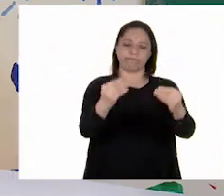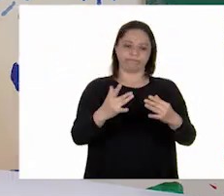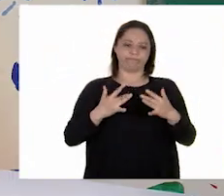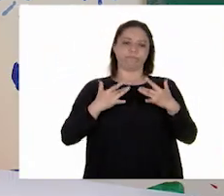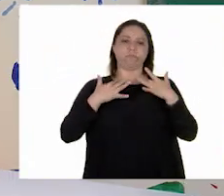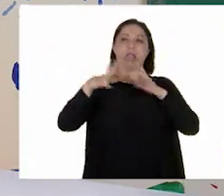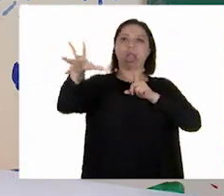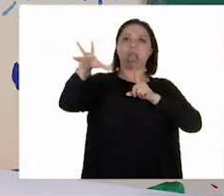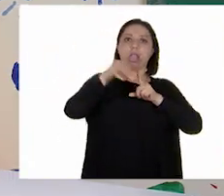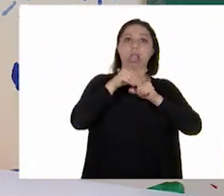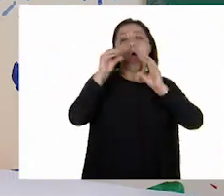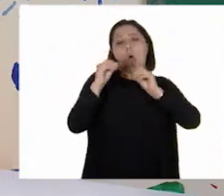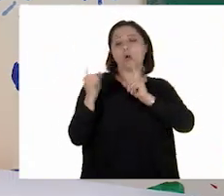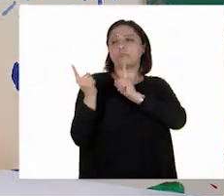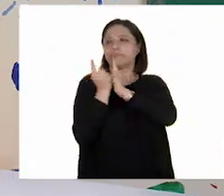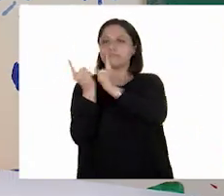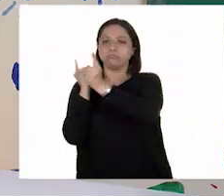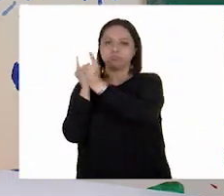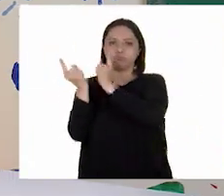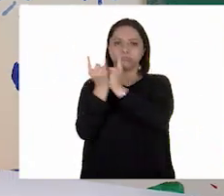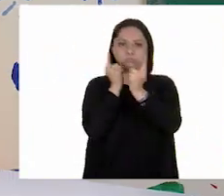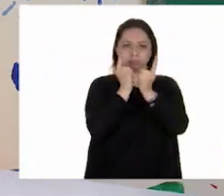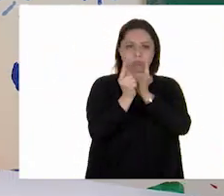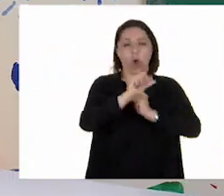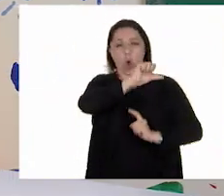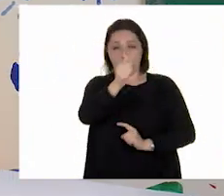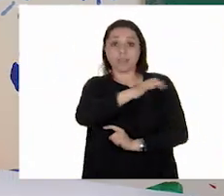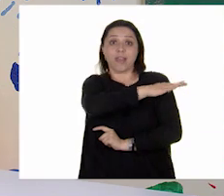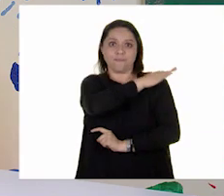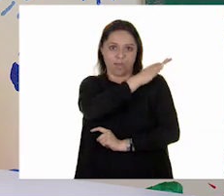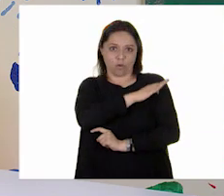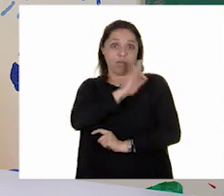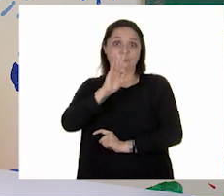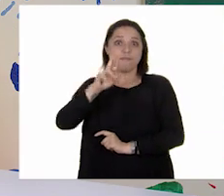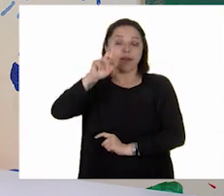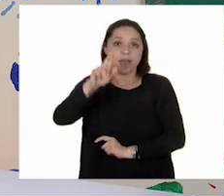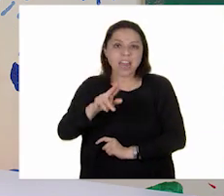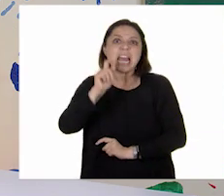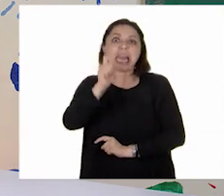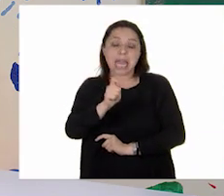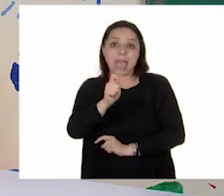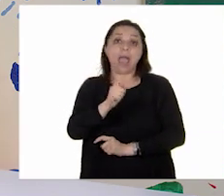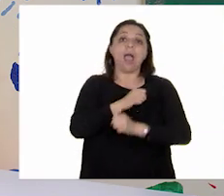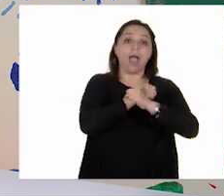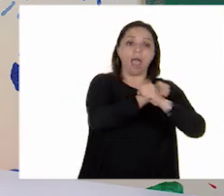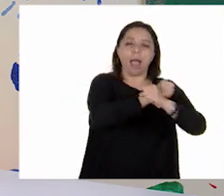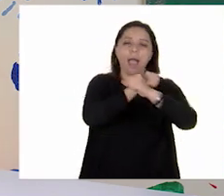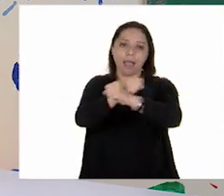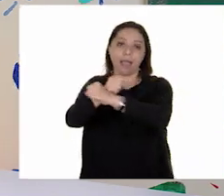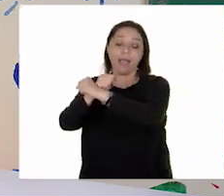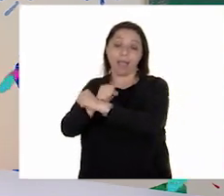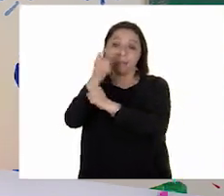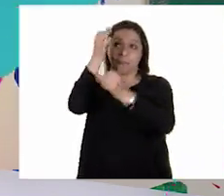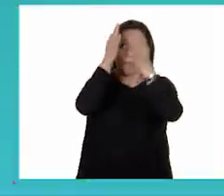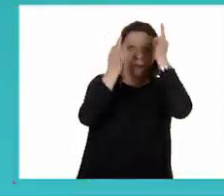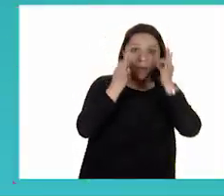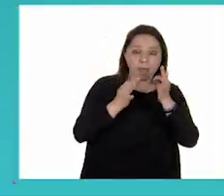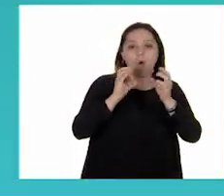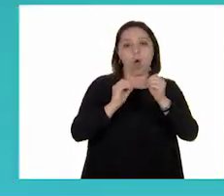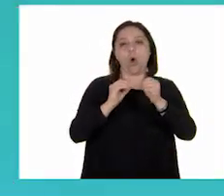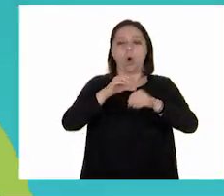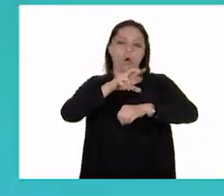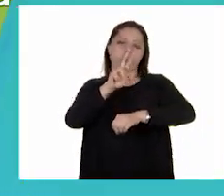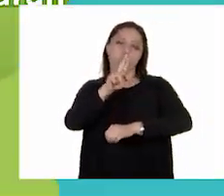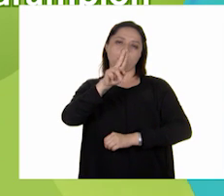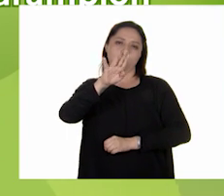también una vacuna que se llama SR, que evita que te contagies de sarampión o de rubeola. Y